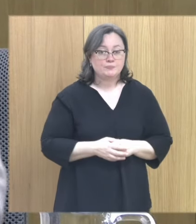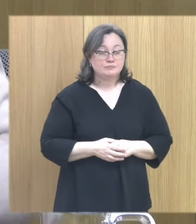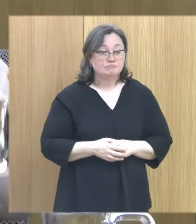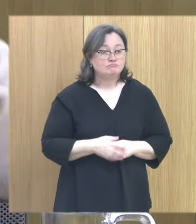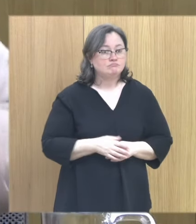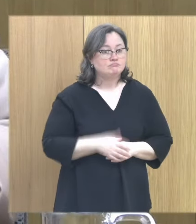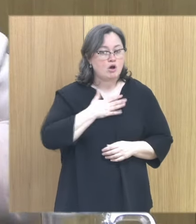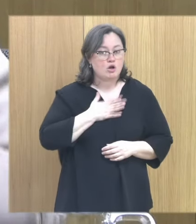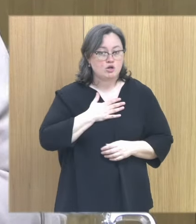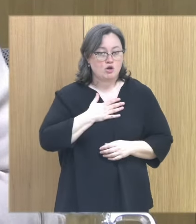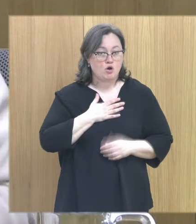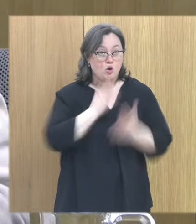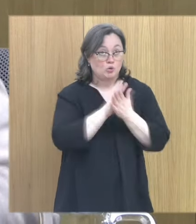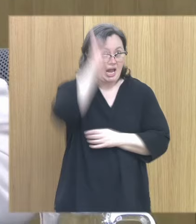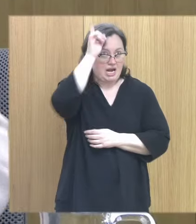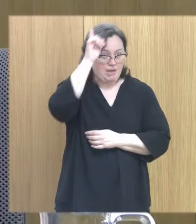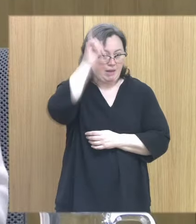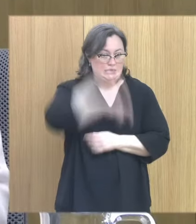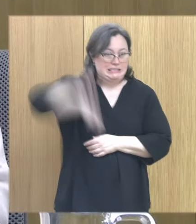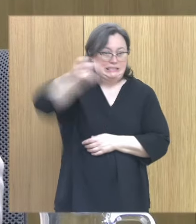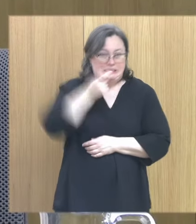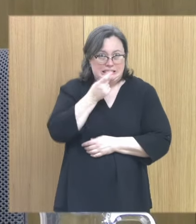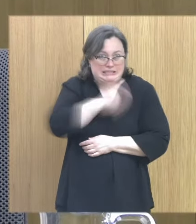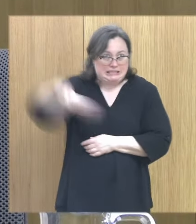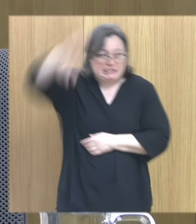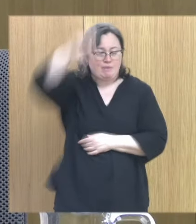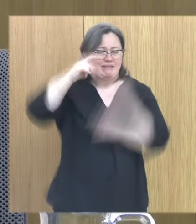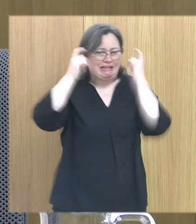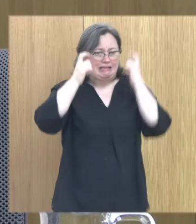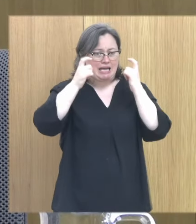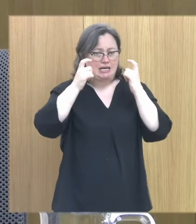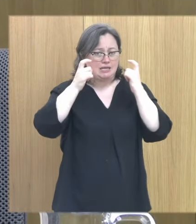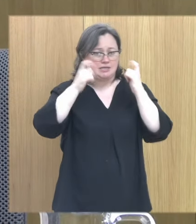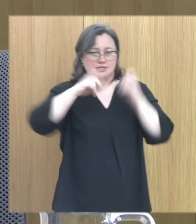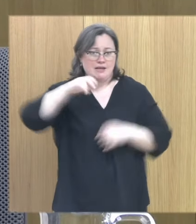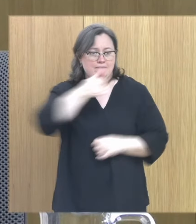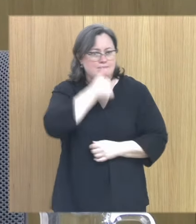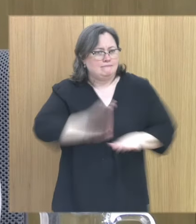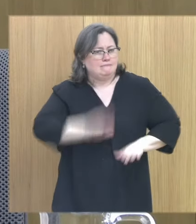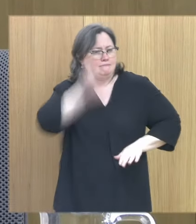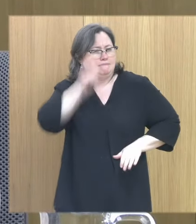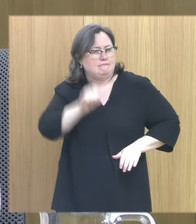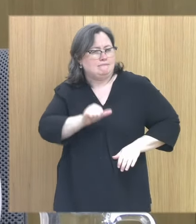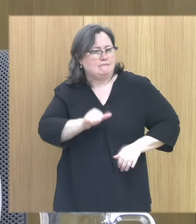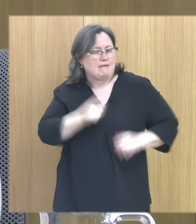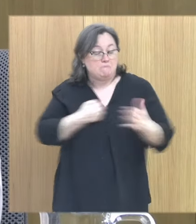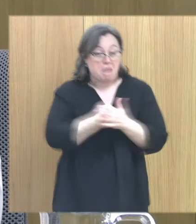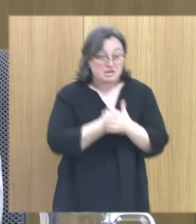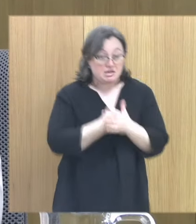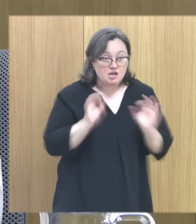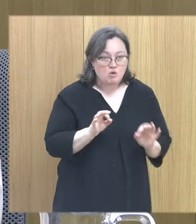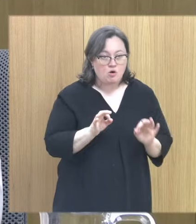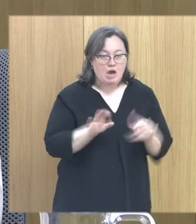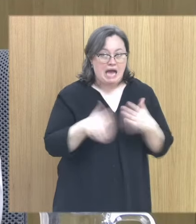Yo voy a estar, porque he sido un curso arriba, me tendré que escapar en algún momento, pero voy a intentar aguantar aquí todo lo que pueda,